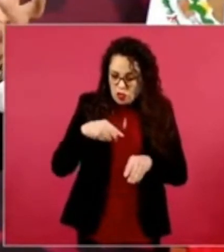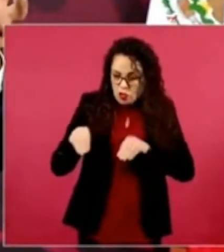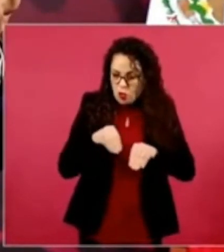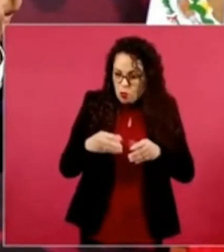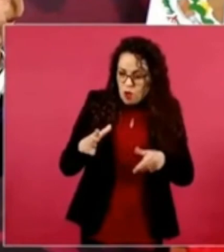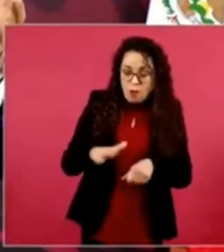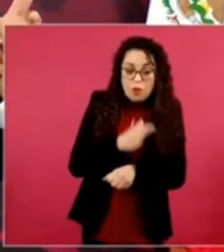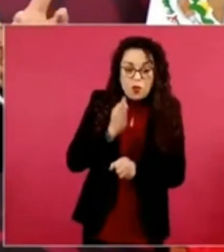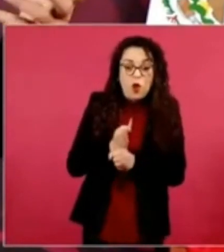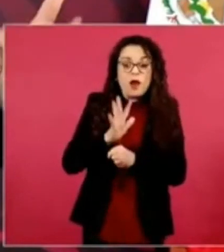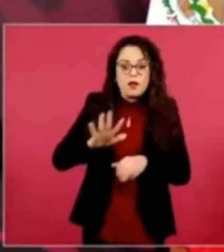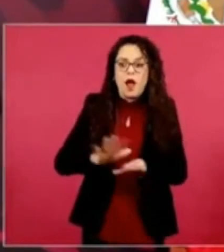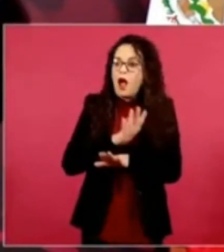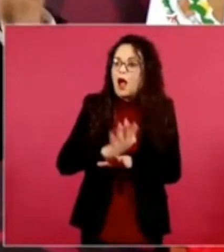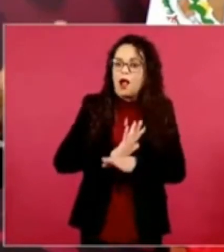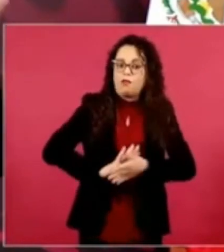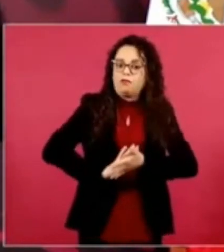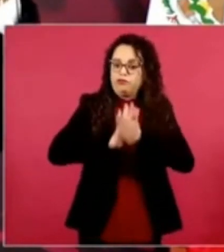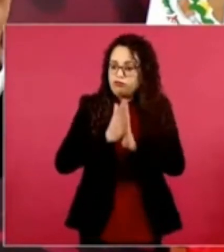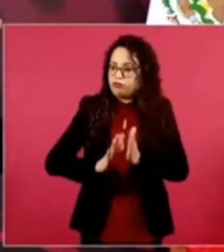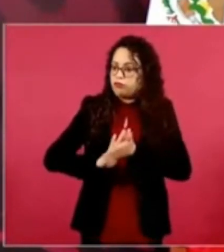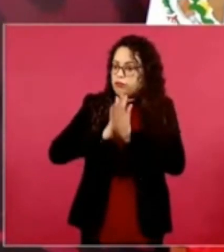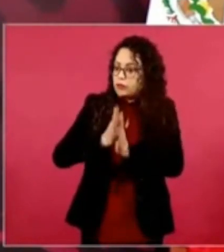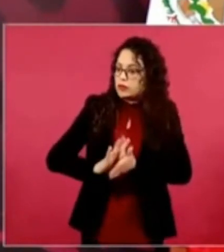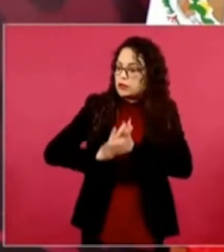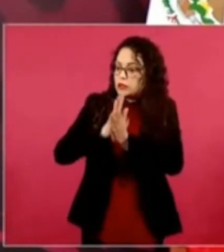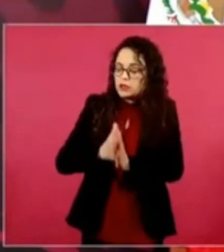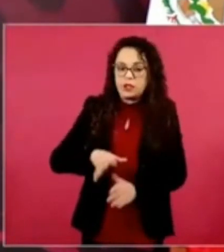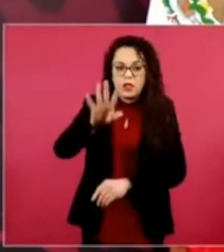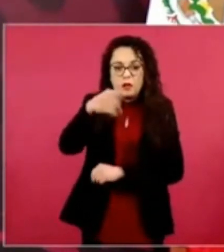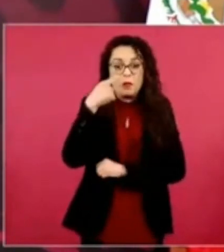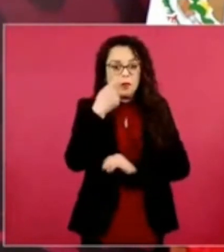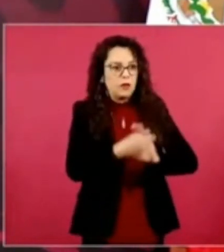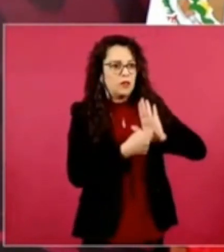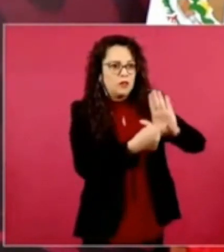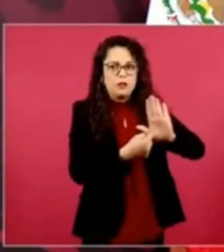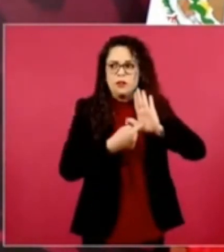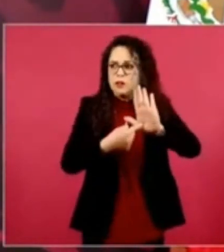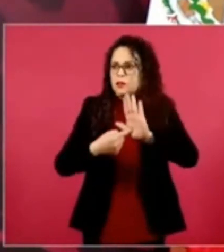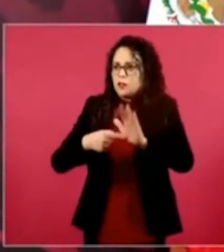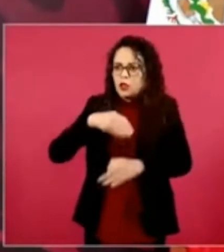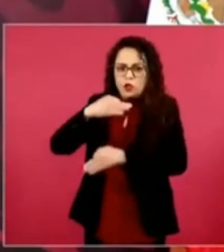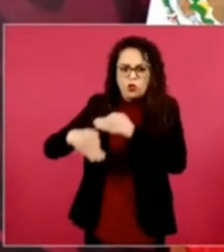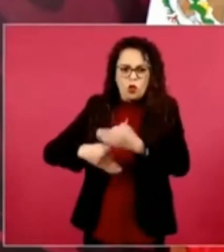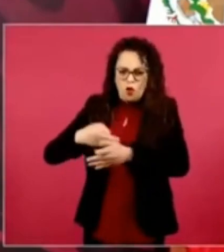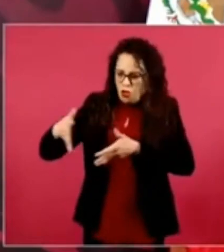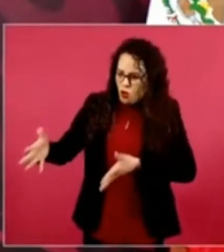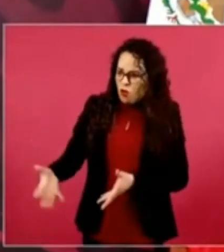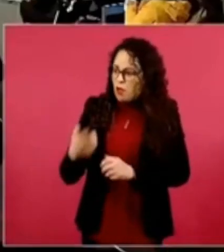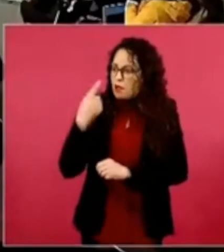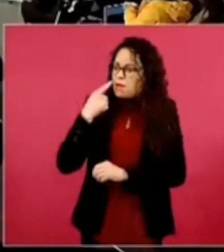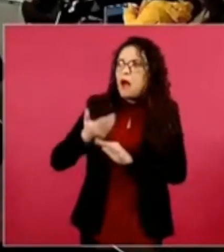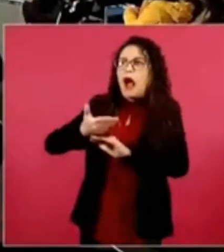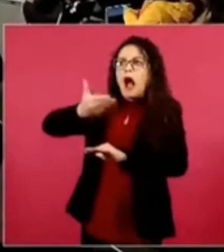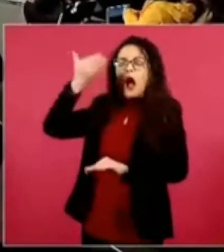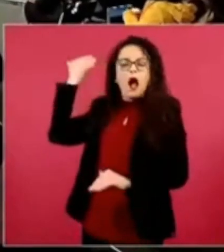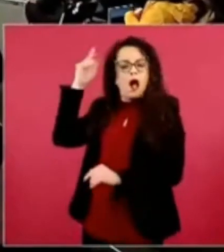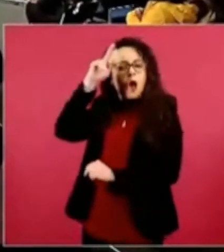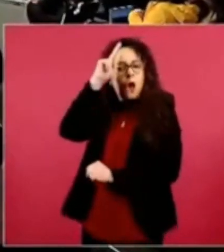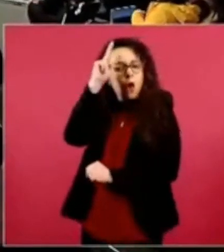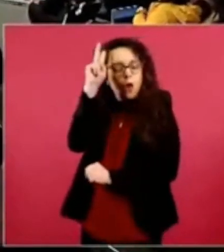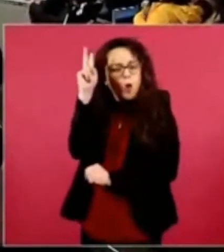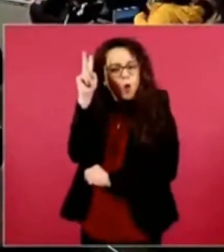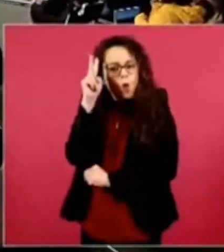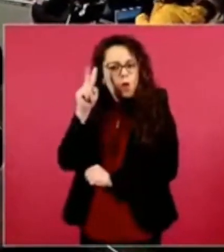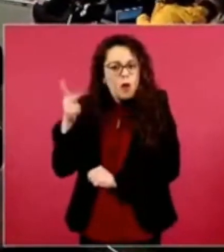transformación, pues está saliendo todo. Por eso es muy bueno. Estamos viviendo tiempos